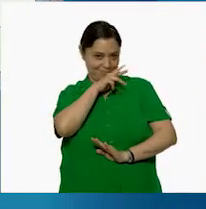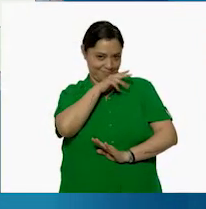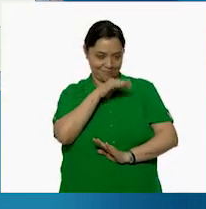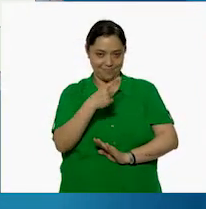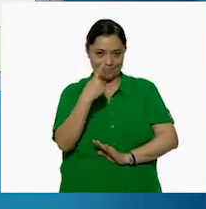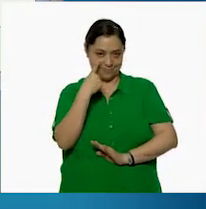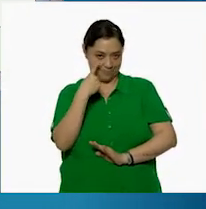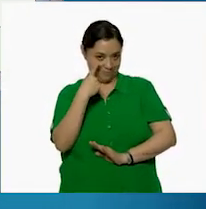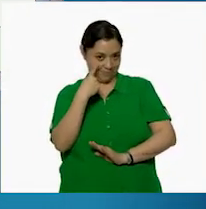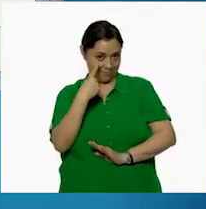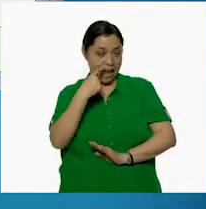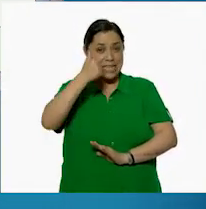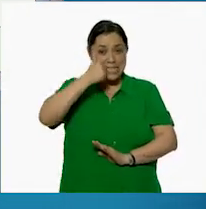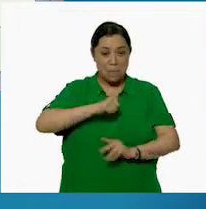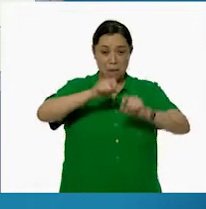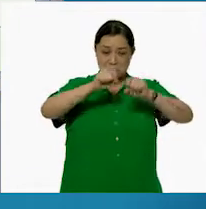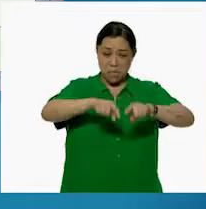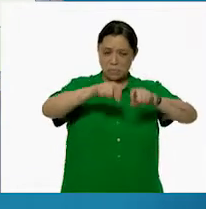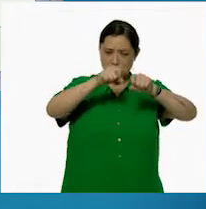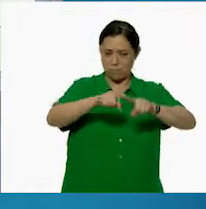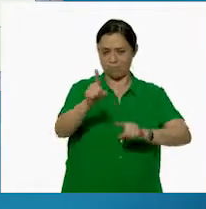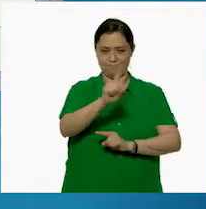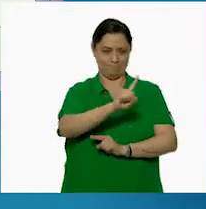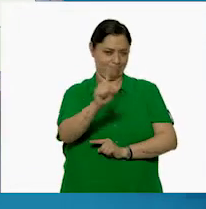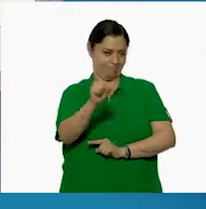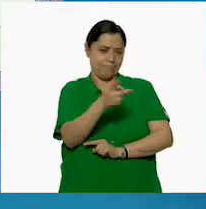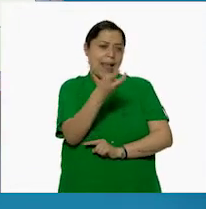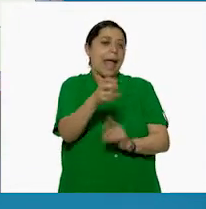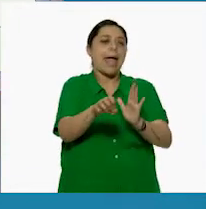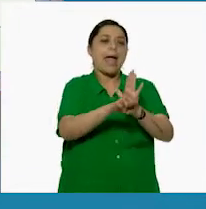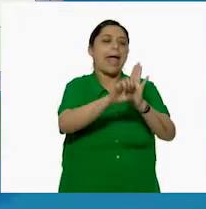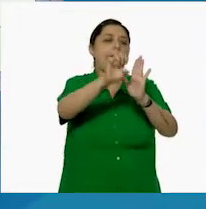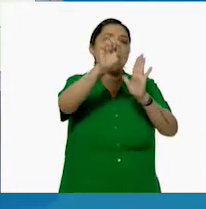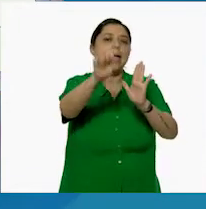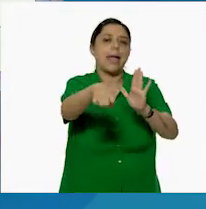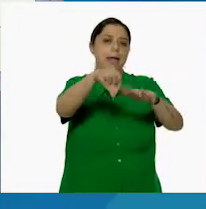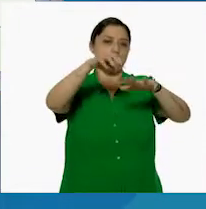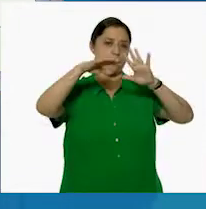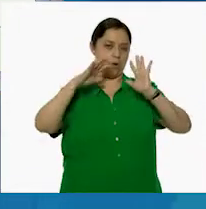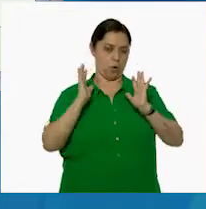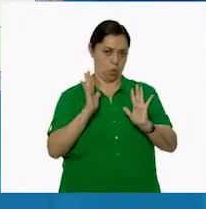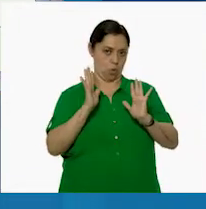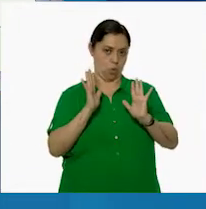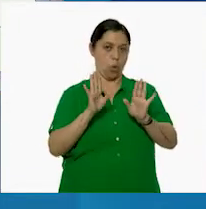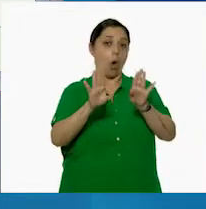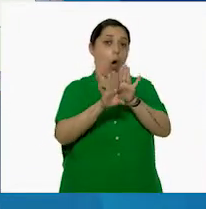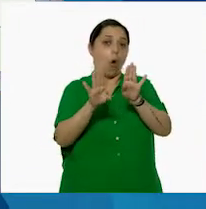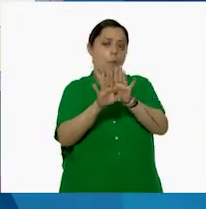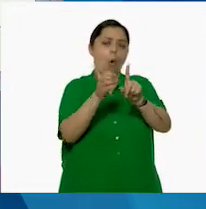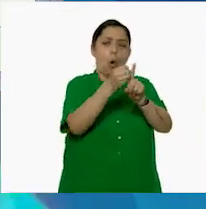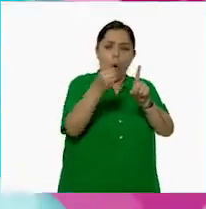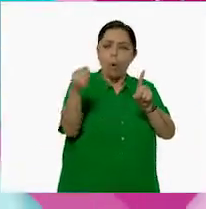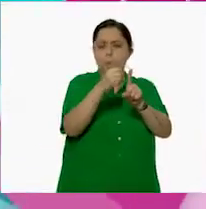resolver siempre de la misma forma. ¿Ah, no? Ese fue solo un ejemplo de un procedimiento que utilizamos.